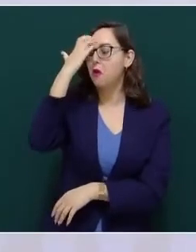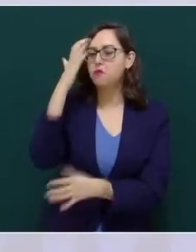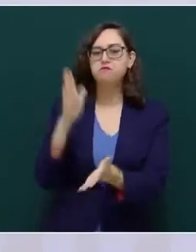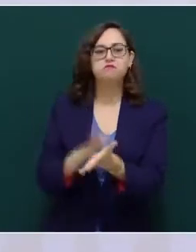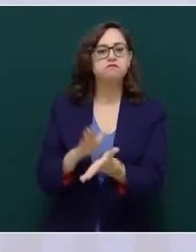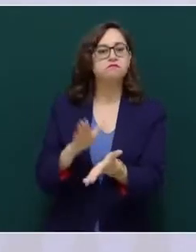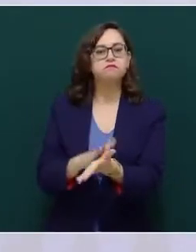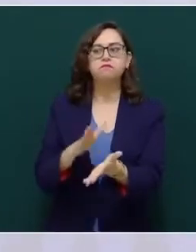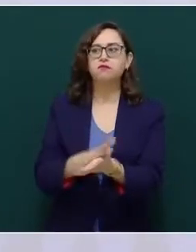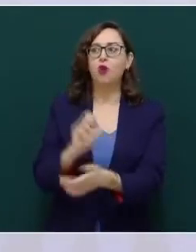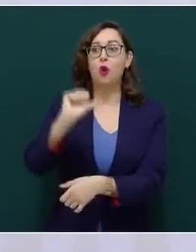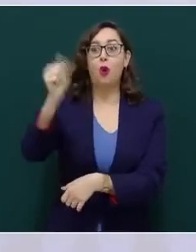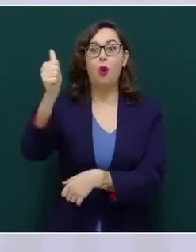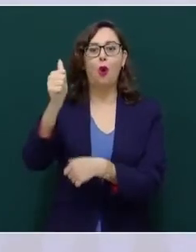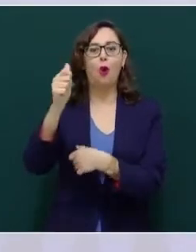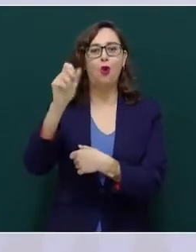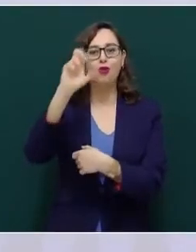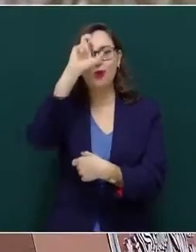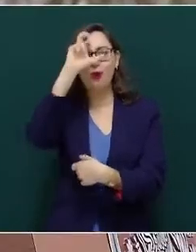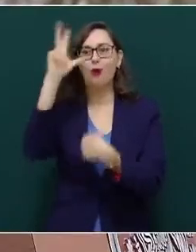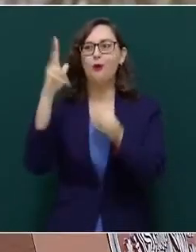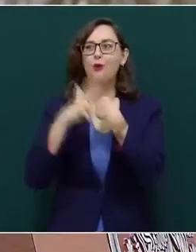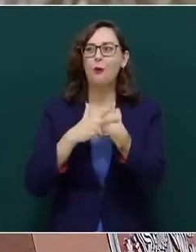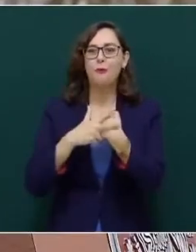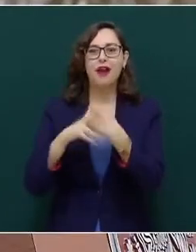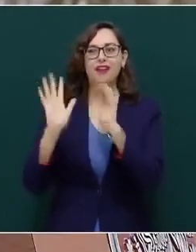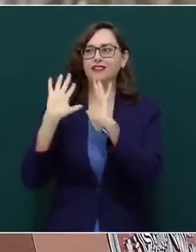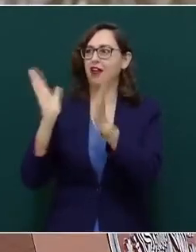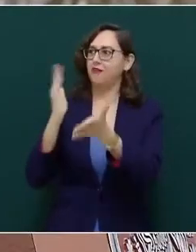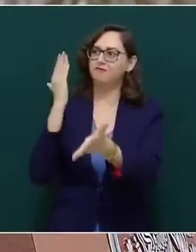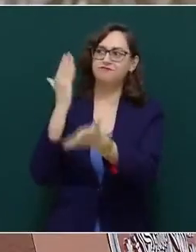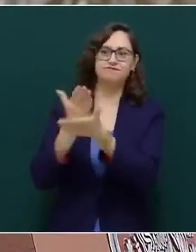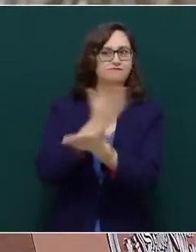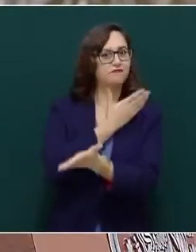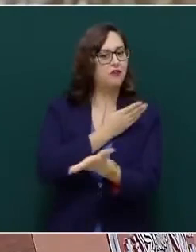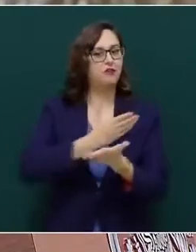extracontinental. En